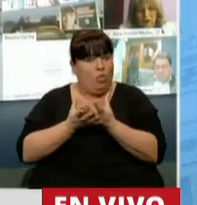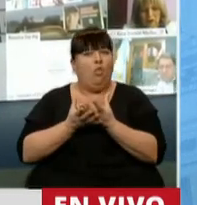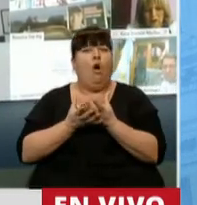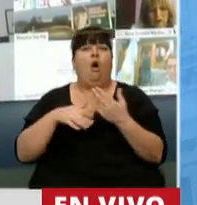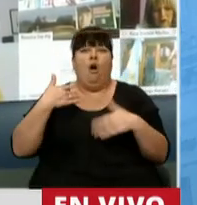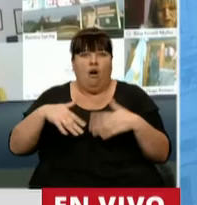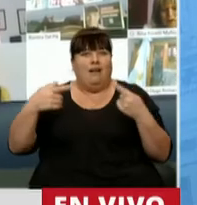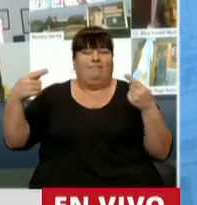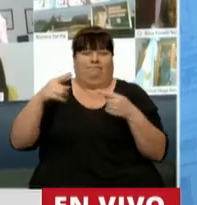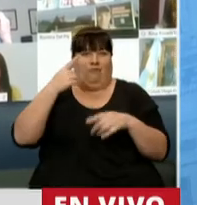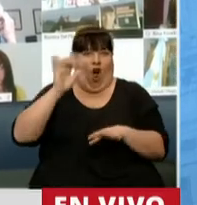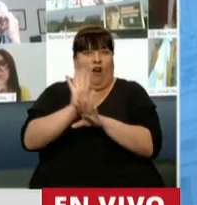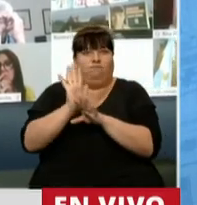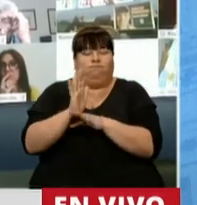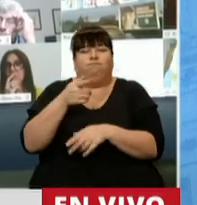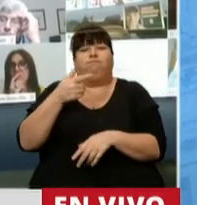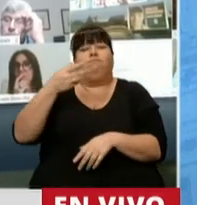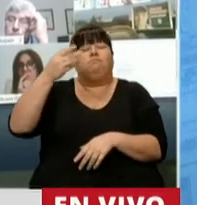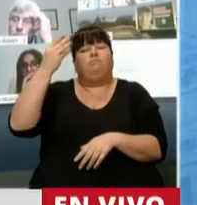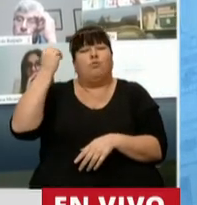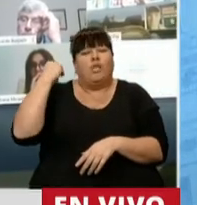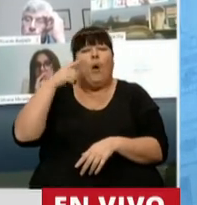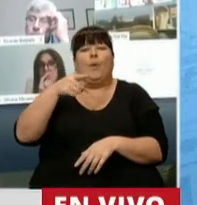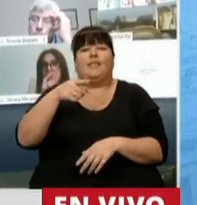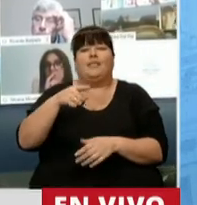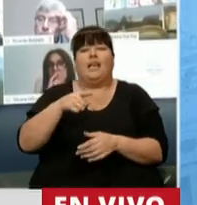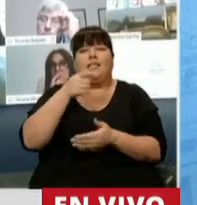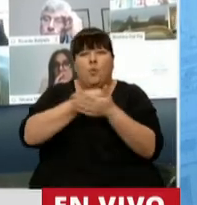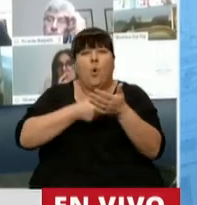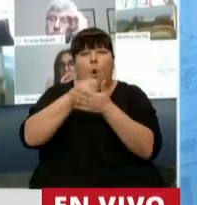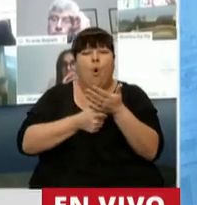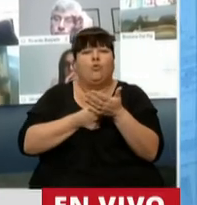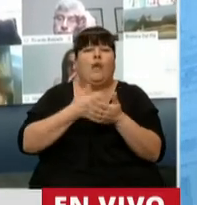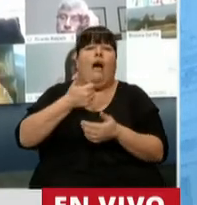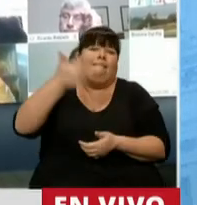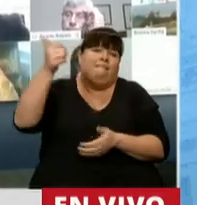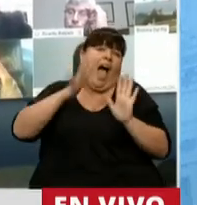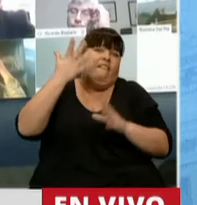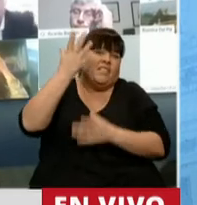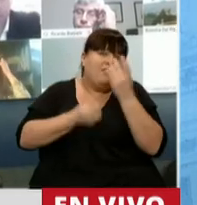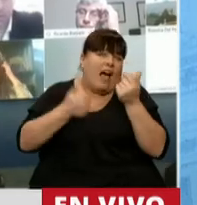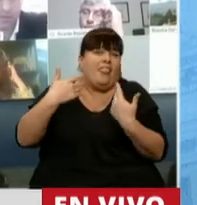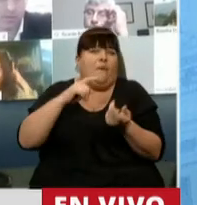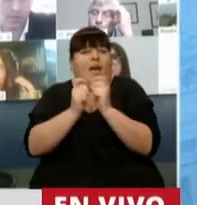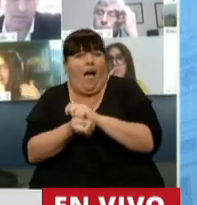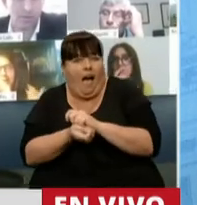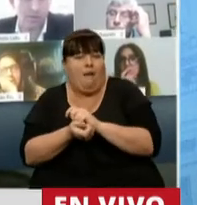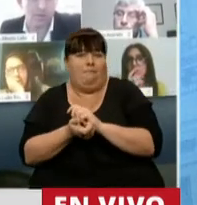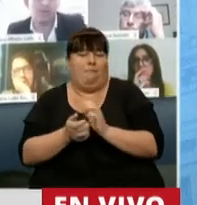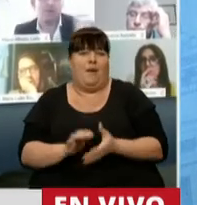enfrentado a este enemigo desconocido que muchas veces tiene en esa lucha aciertos y también la necesidad de corregir